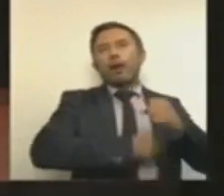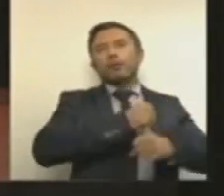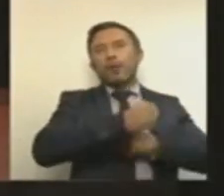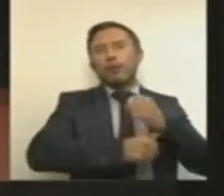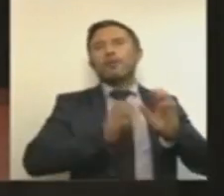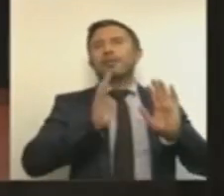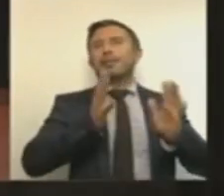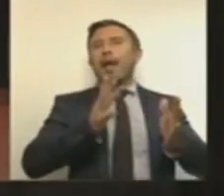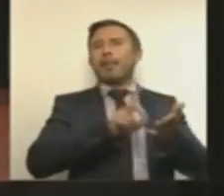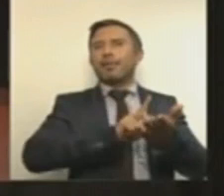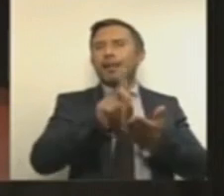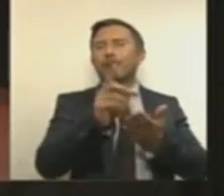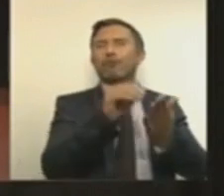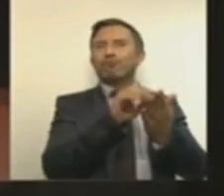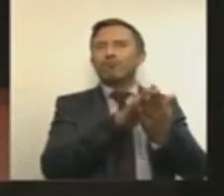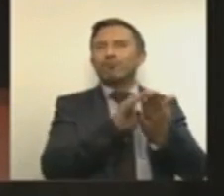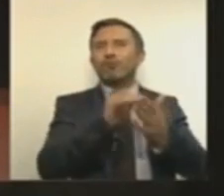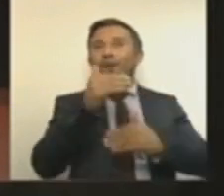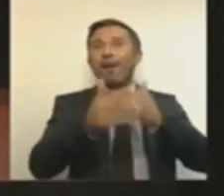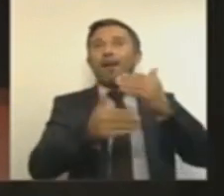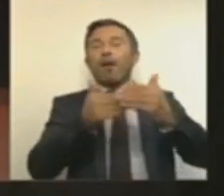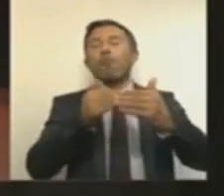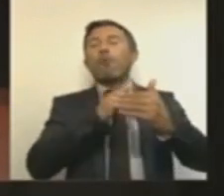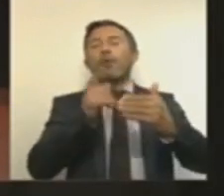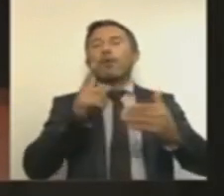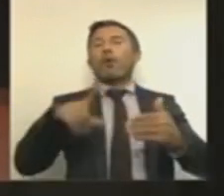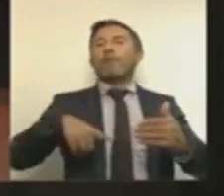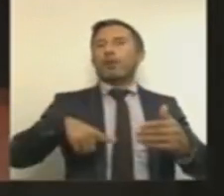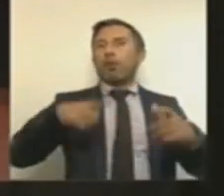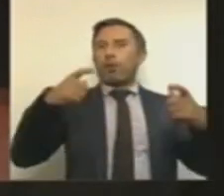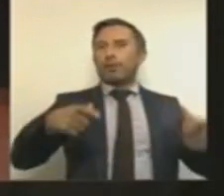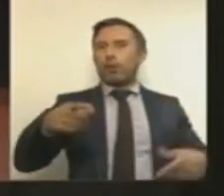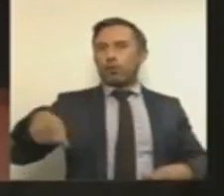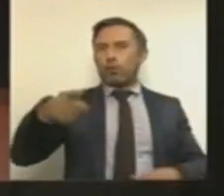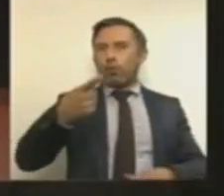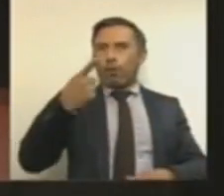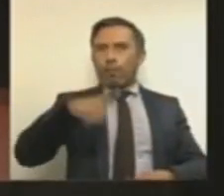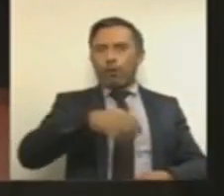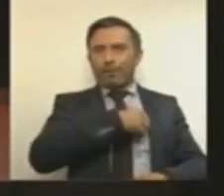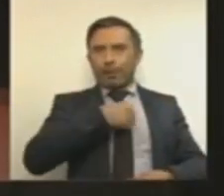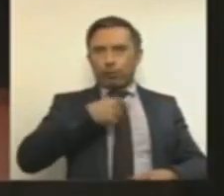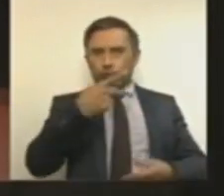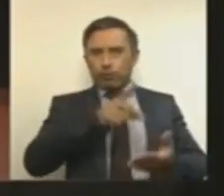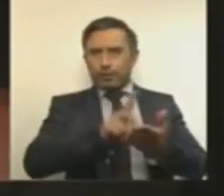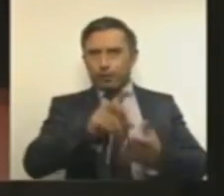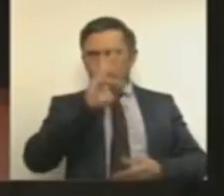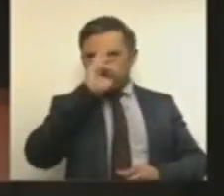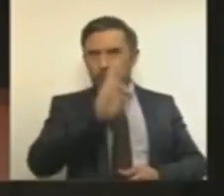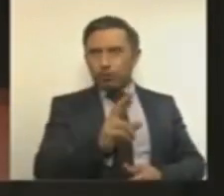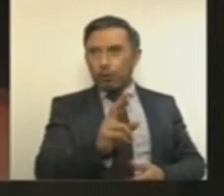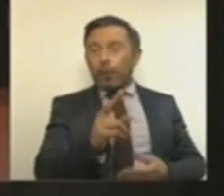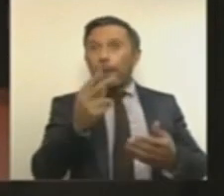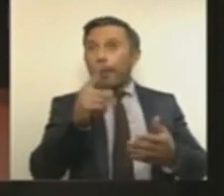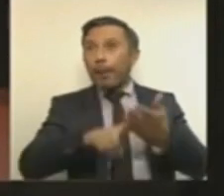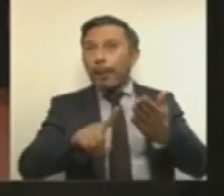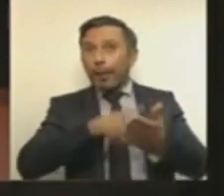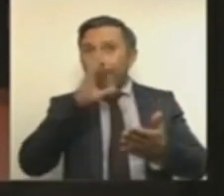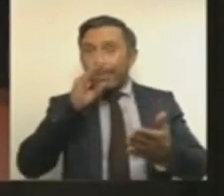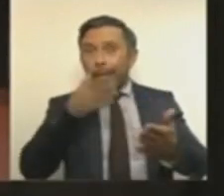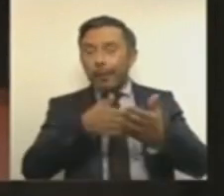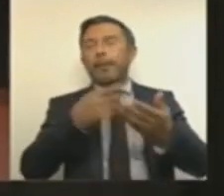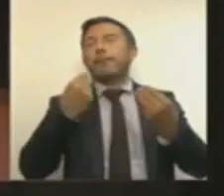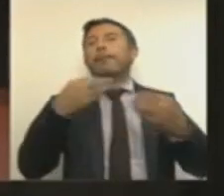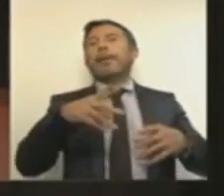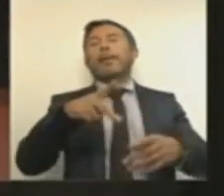traduciéndose en mayores obstáculos, traduciéndose en la obligación del Estado para garantizarles sus derechos. Ahora, en estas reservas,